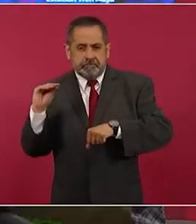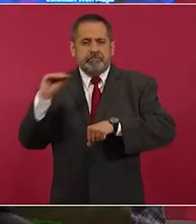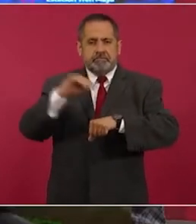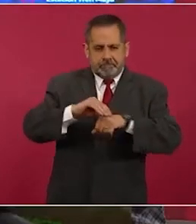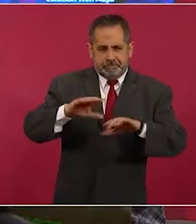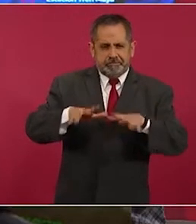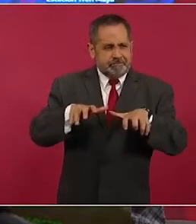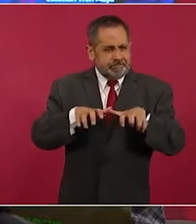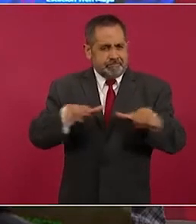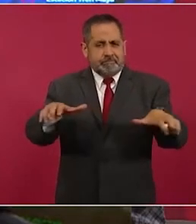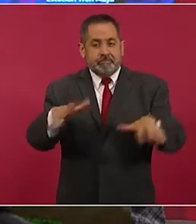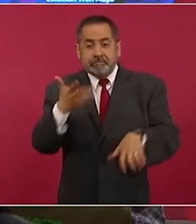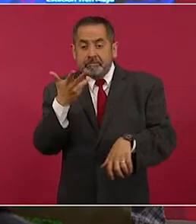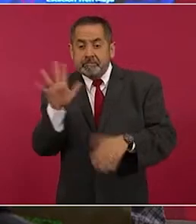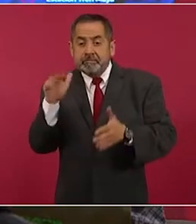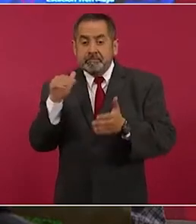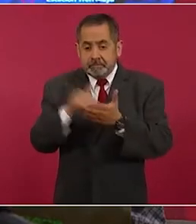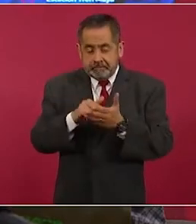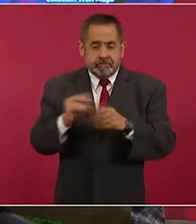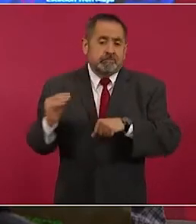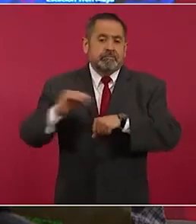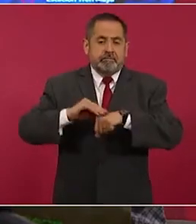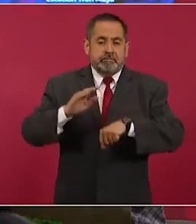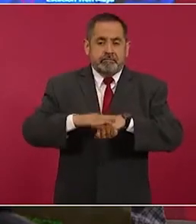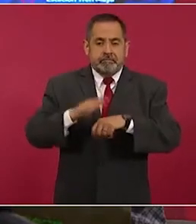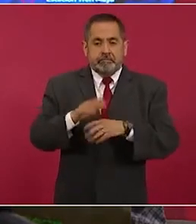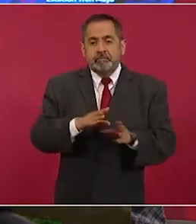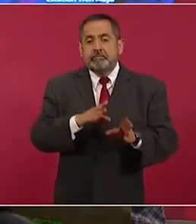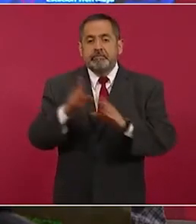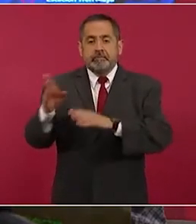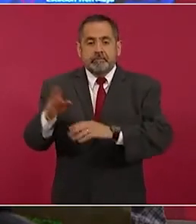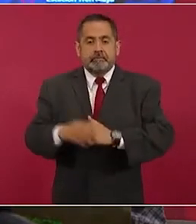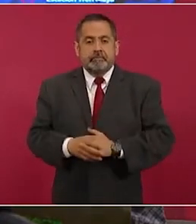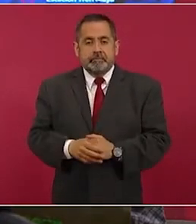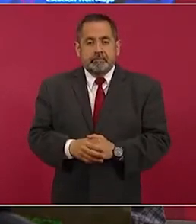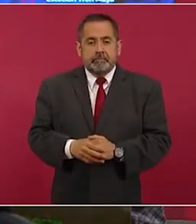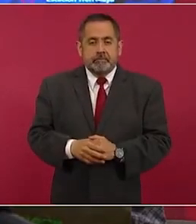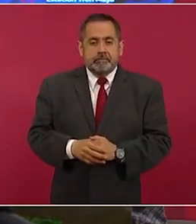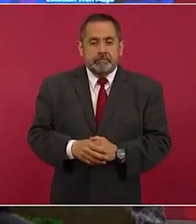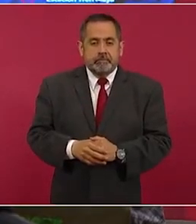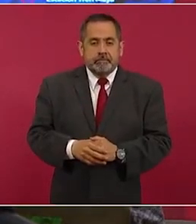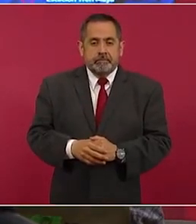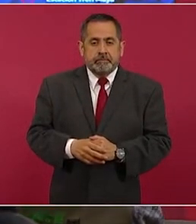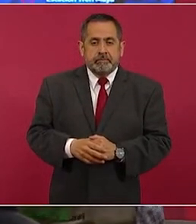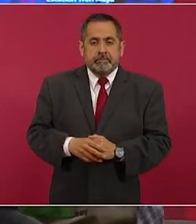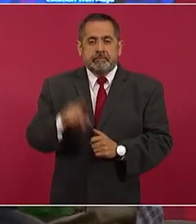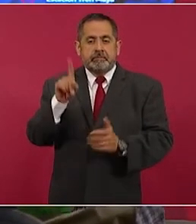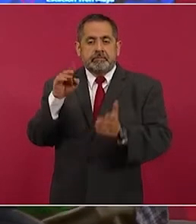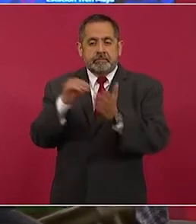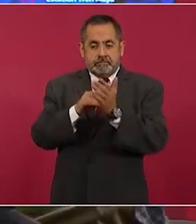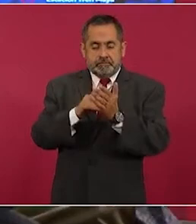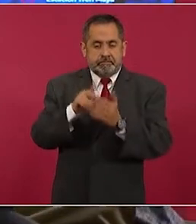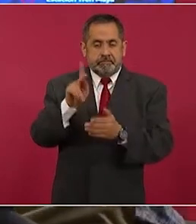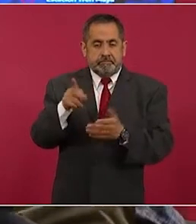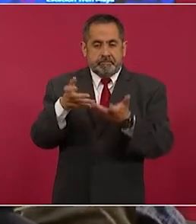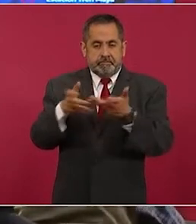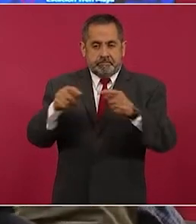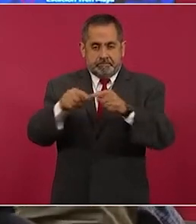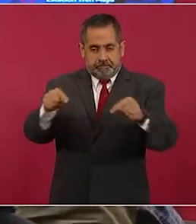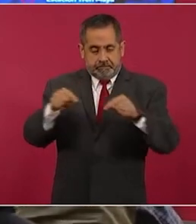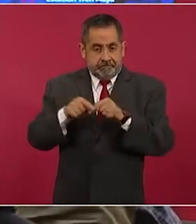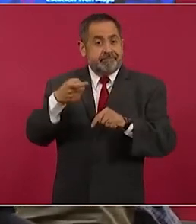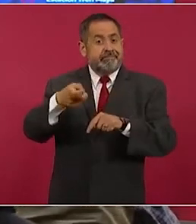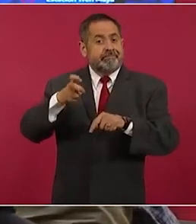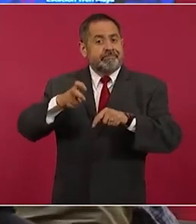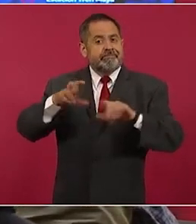Calamul, 10 mil, aquí mil hectáreas, aquí va a estar el parque